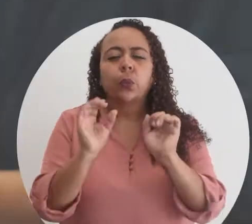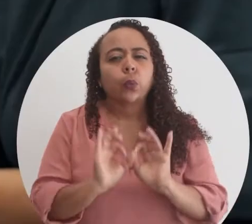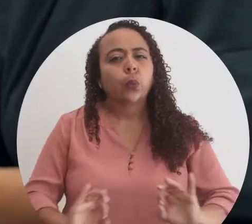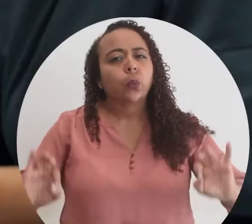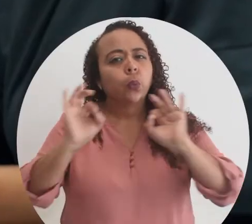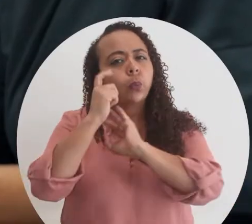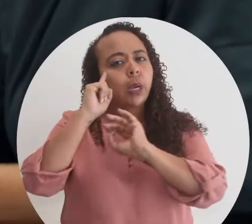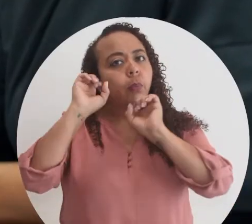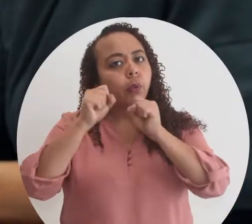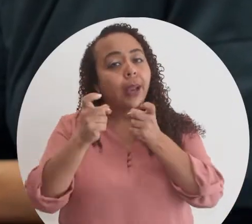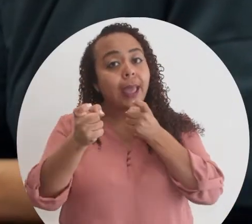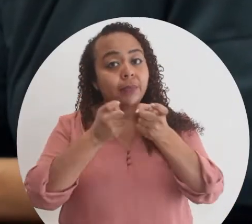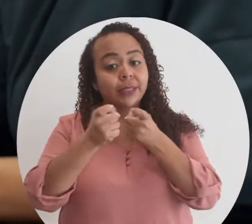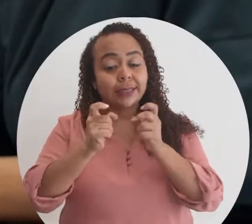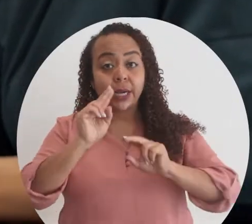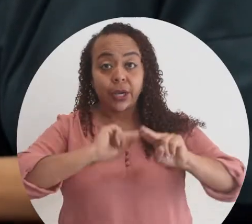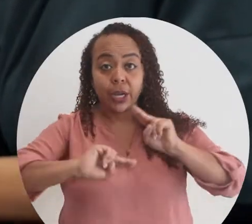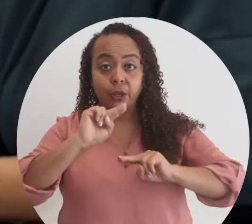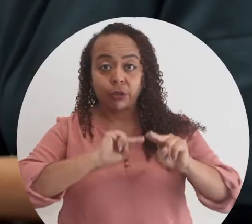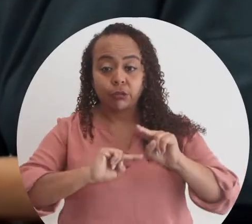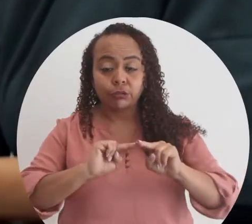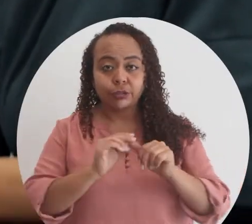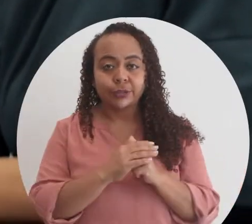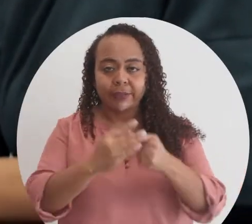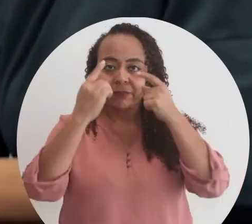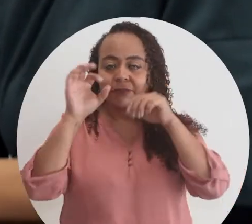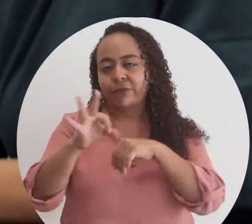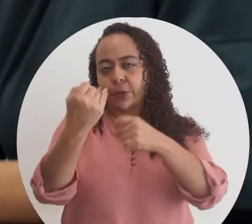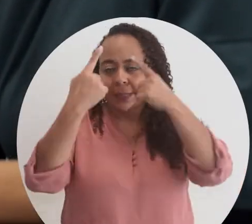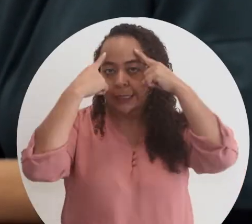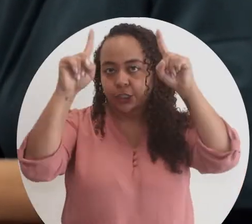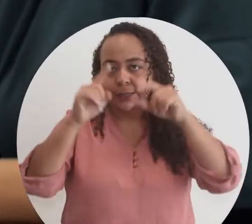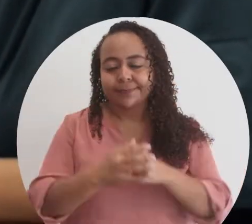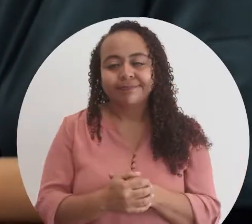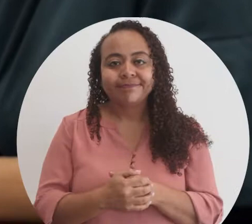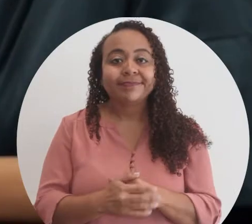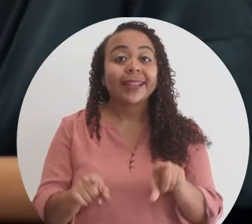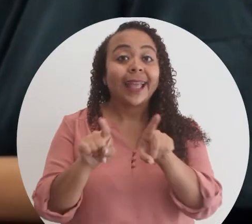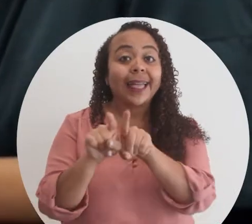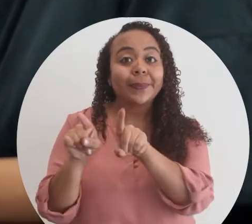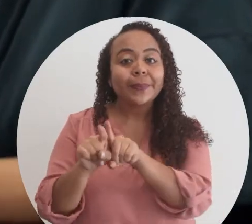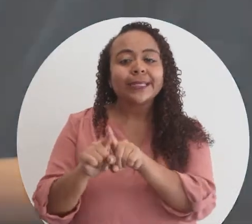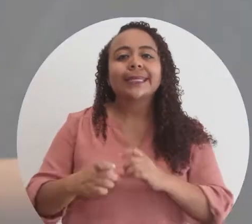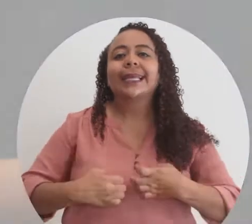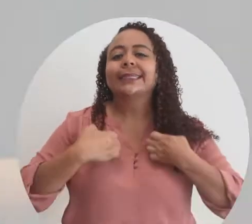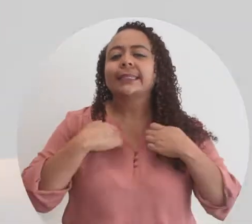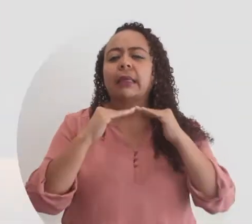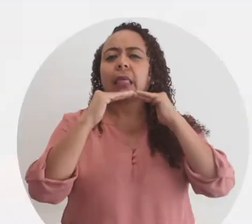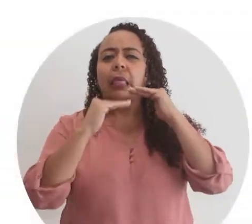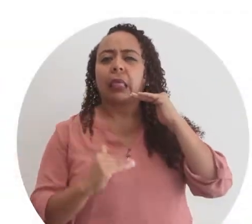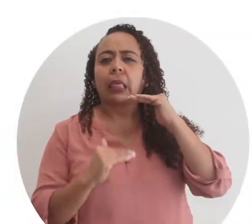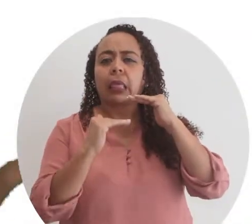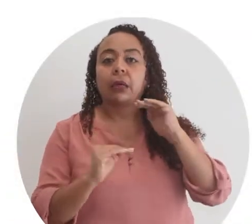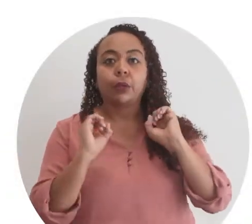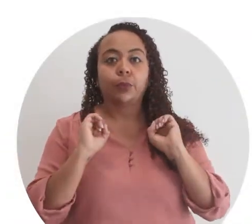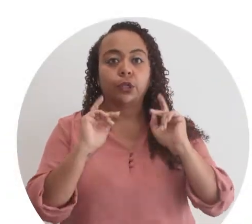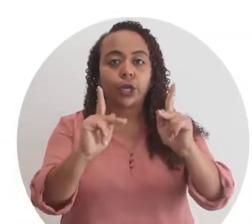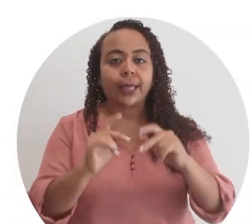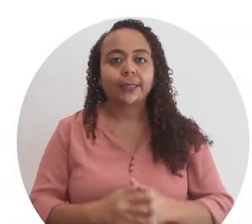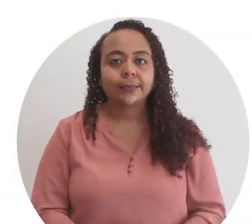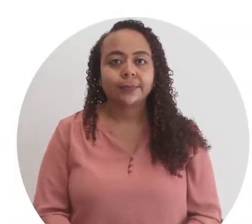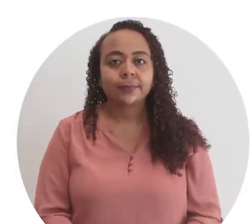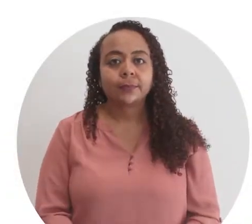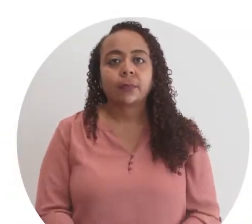es clave para poder administrar un negocio de forma exitosa. Además, existen desigualdades de